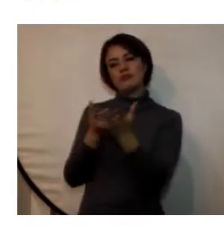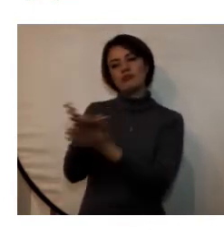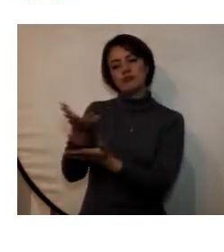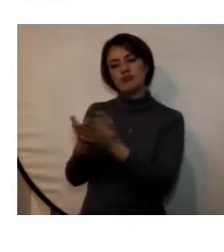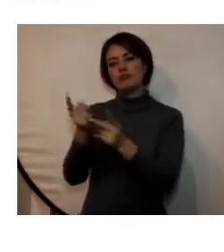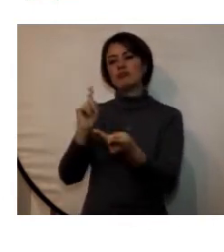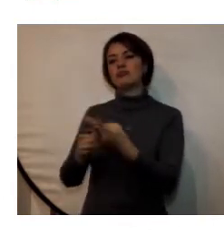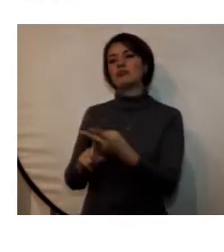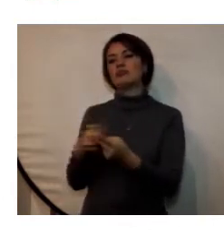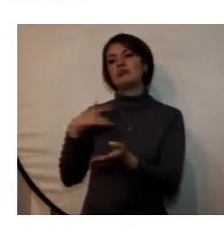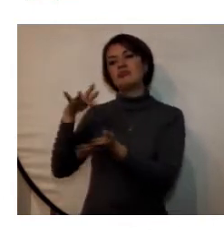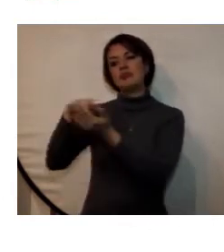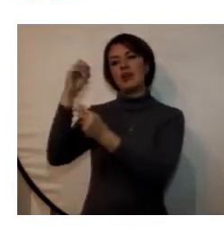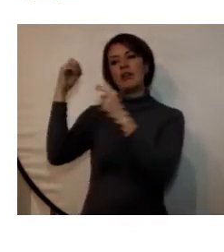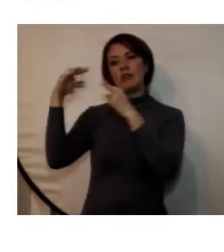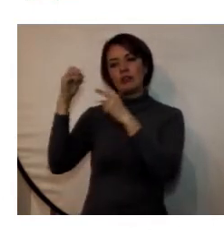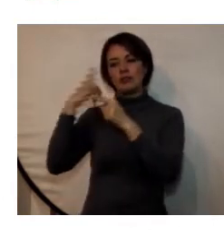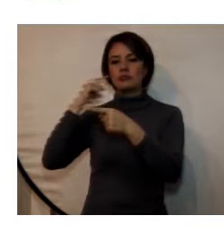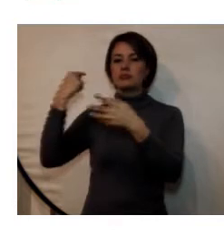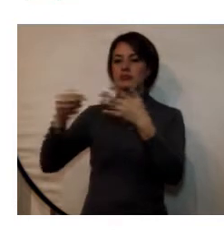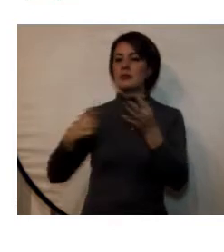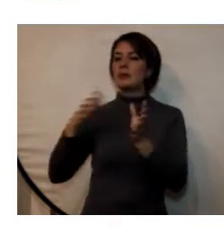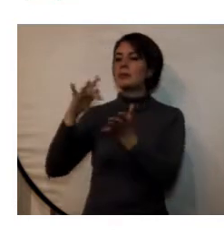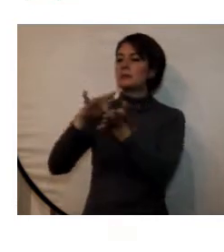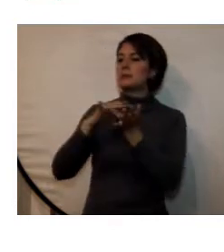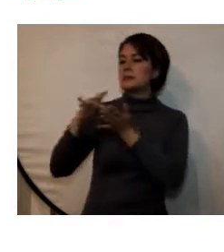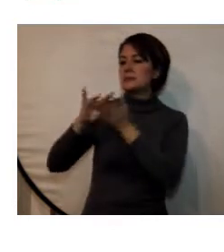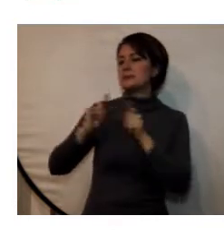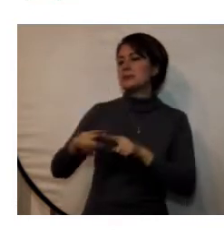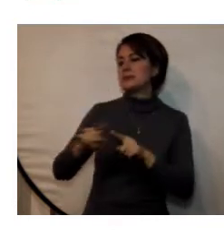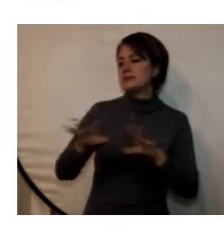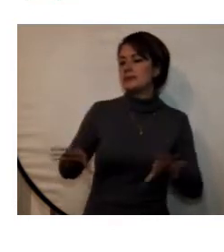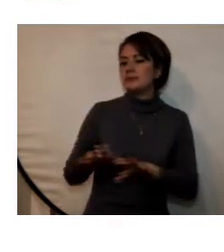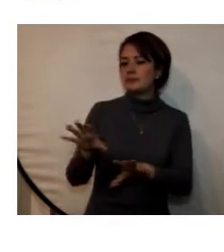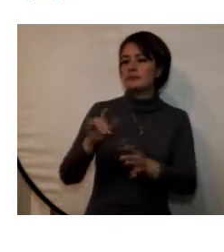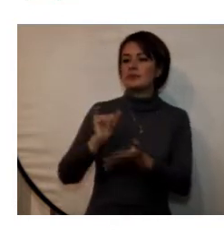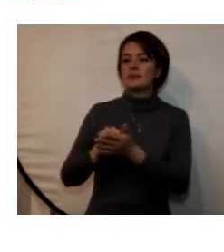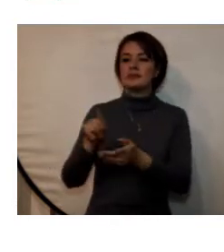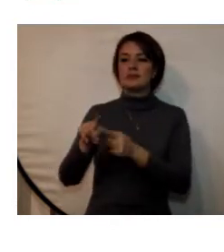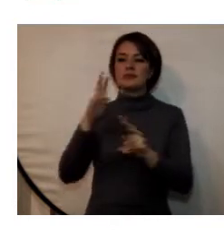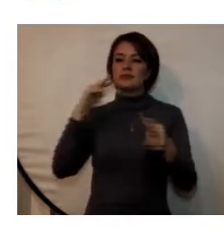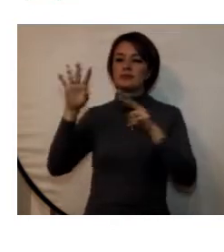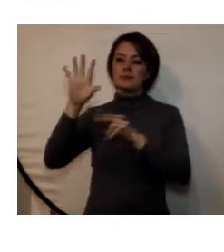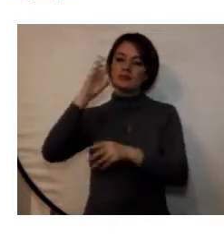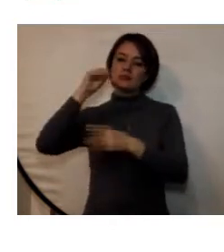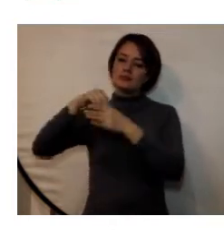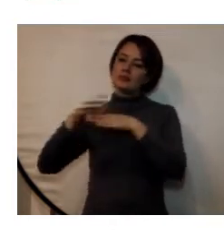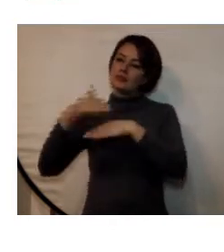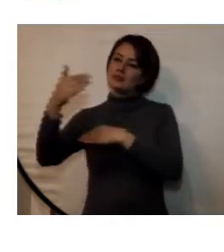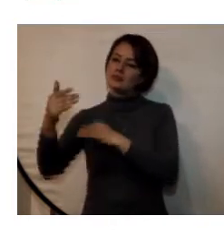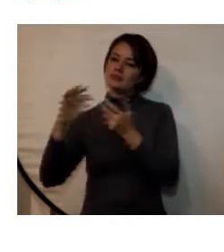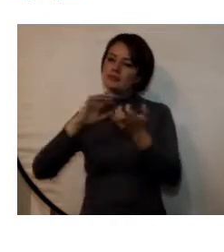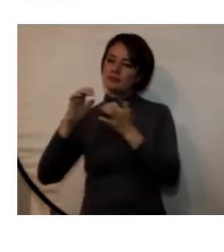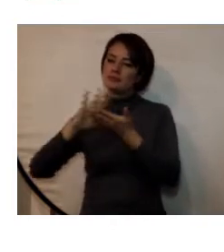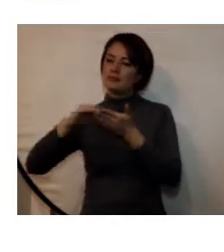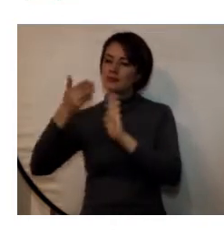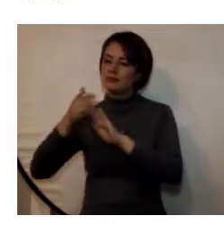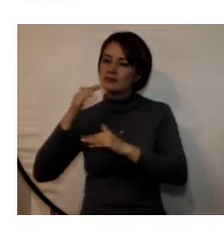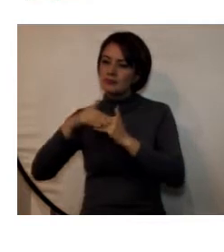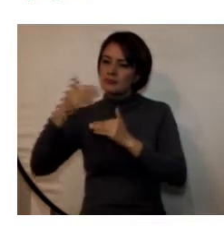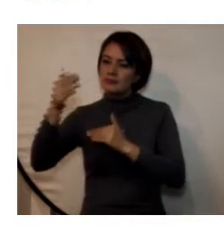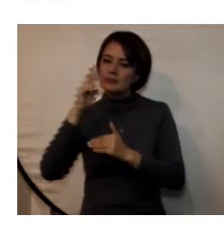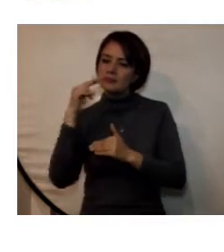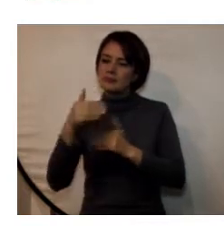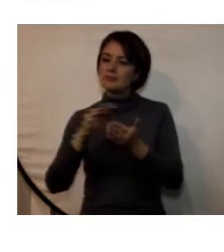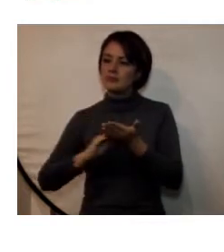asistencia a foros además de la participación en actividades en el marco del observatorio del postconflicto y la convocatoria de proyectos de